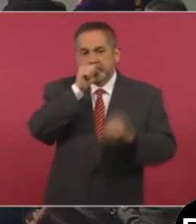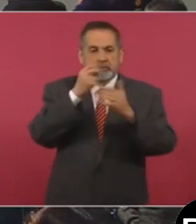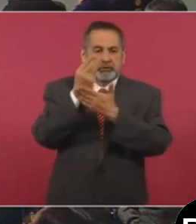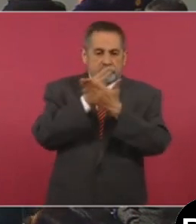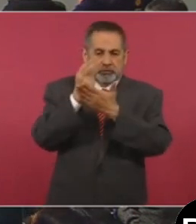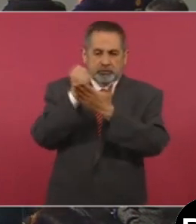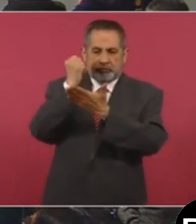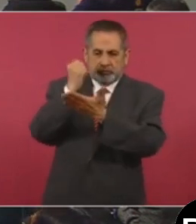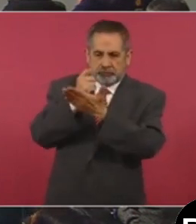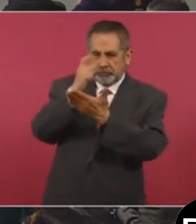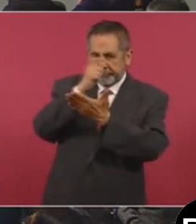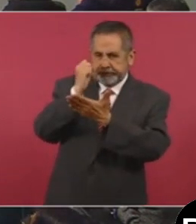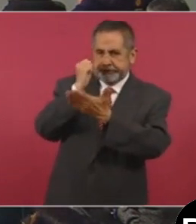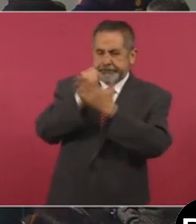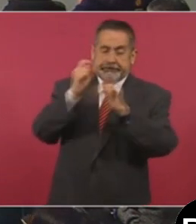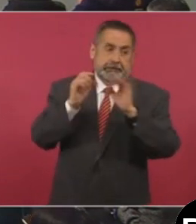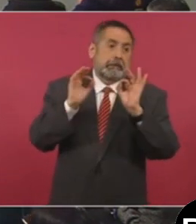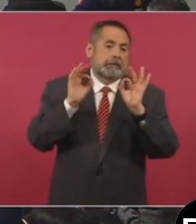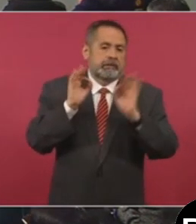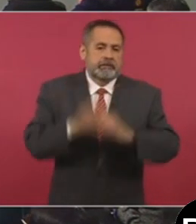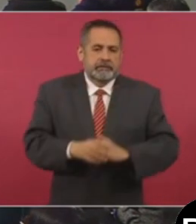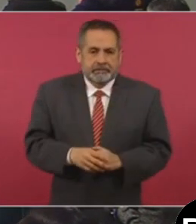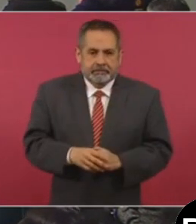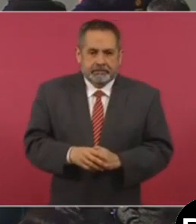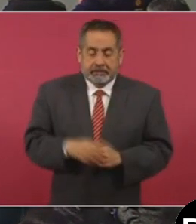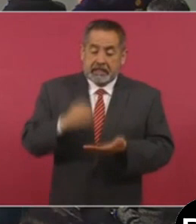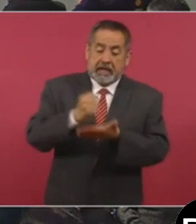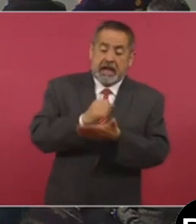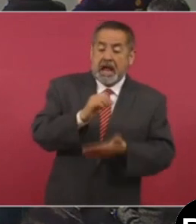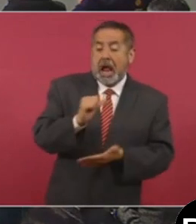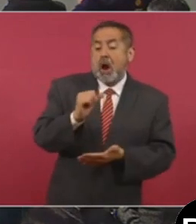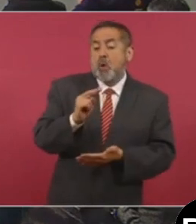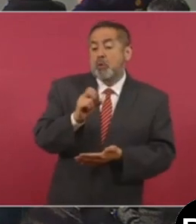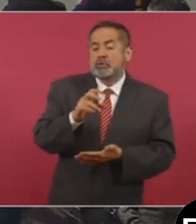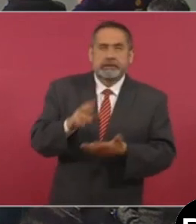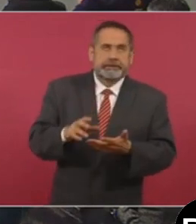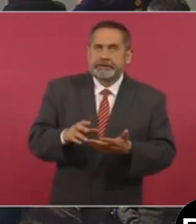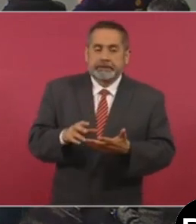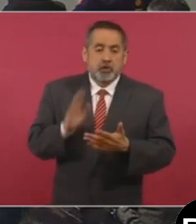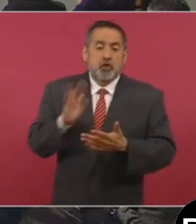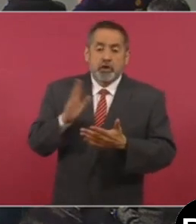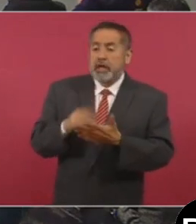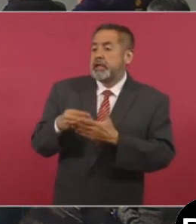al acuse de la